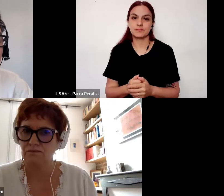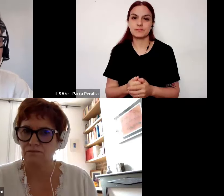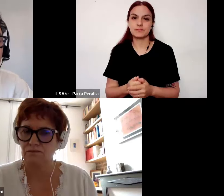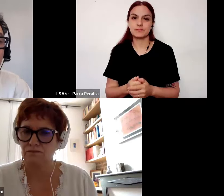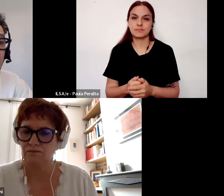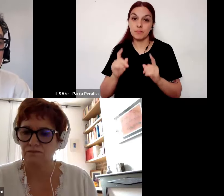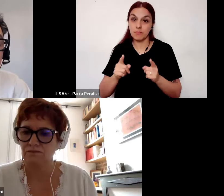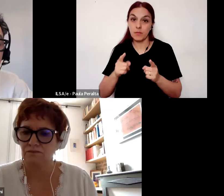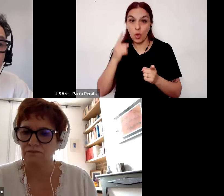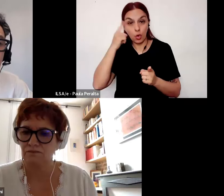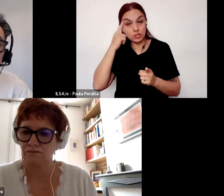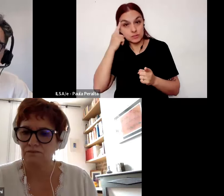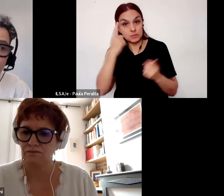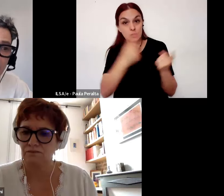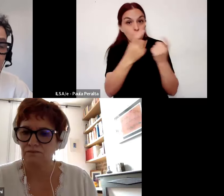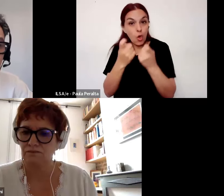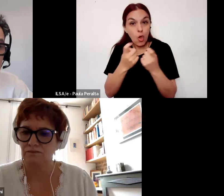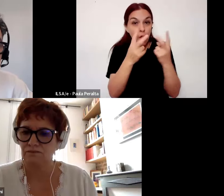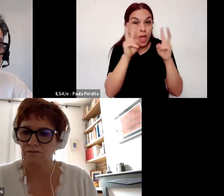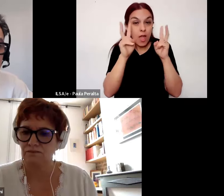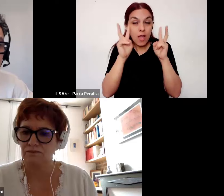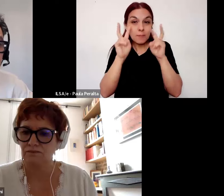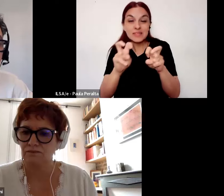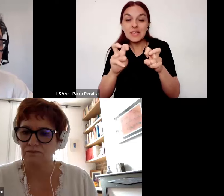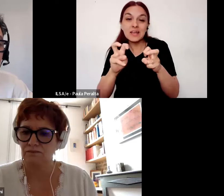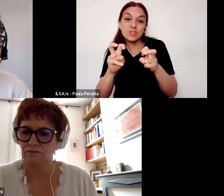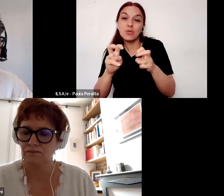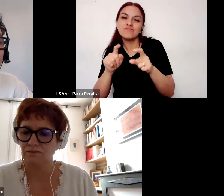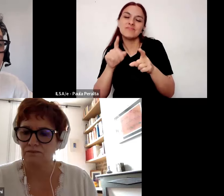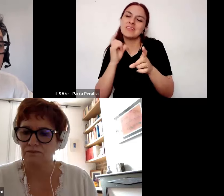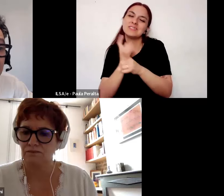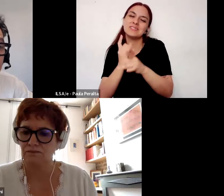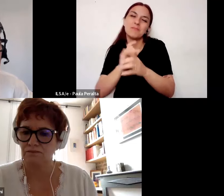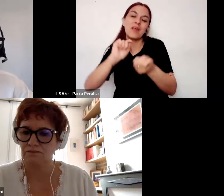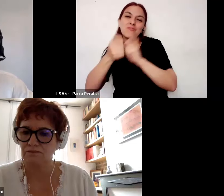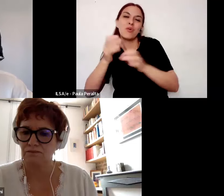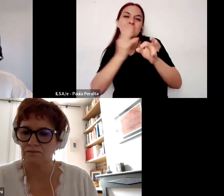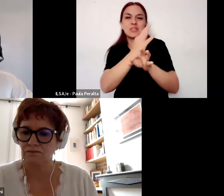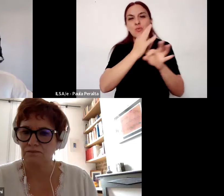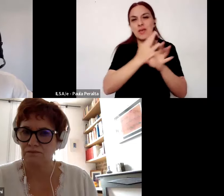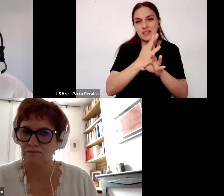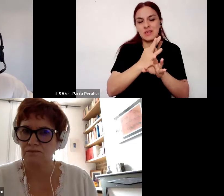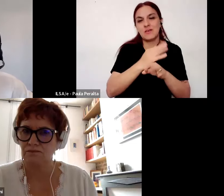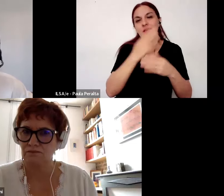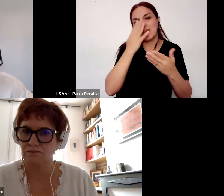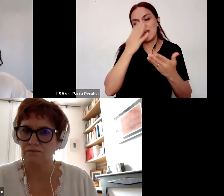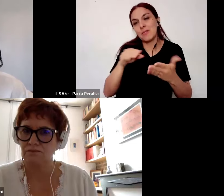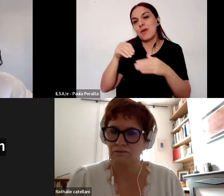conocimiento de la investigación educativa informó muchas reformas educativas que terminaron siendo reabsorbidas por la lógica del campo